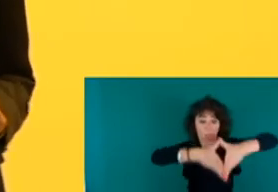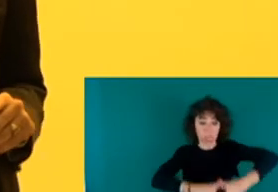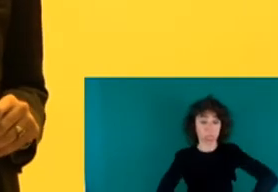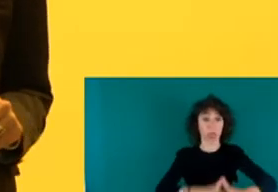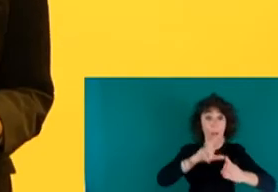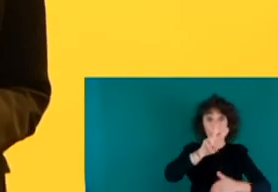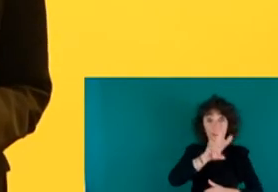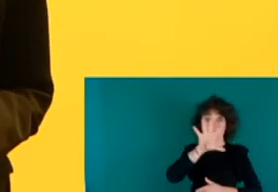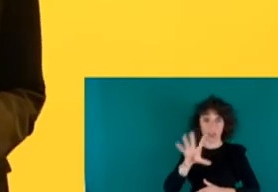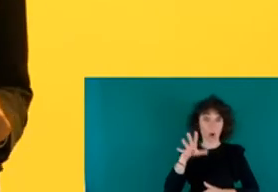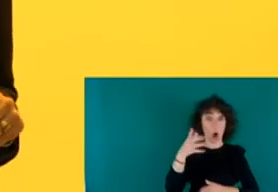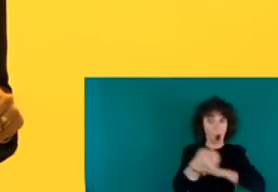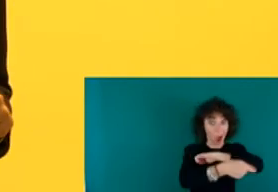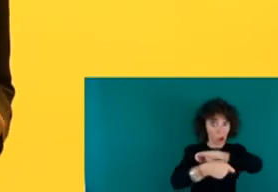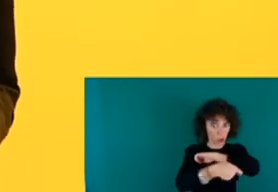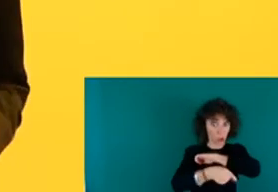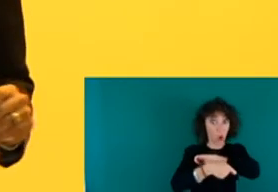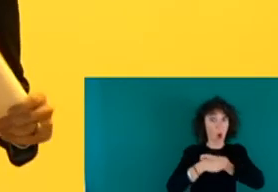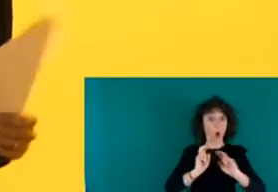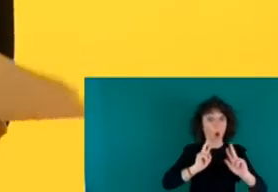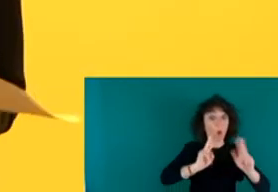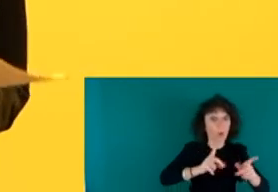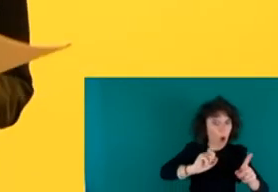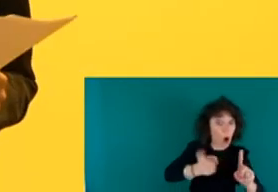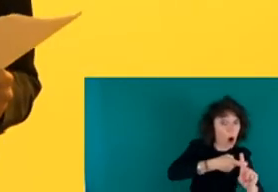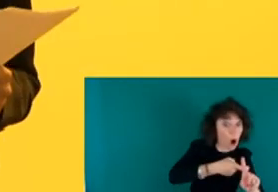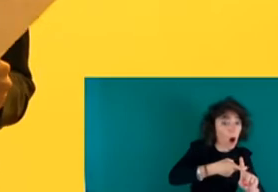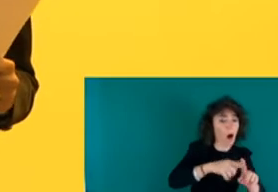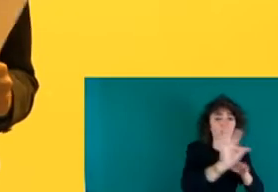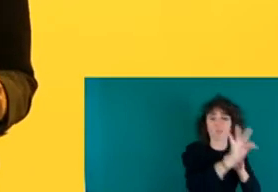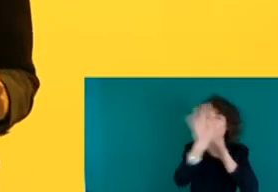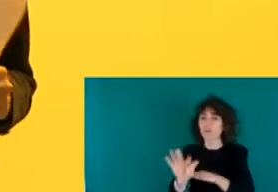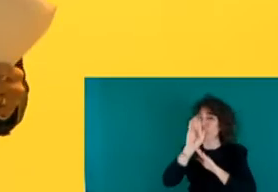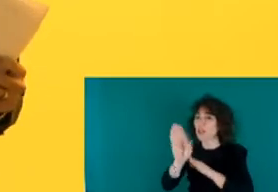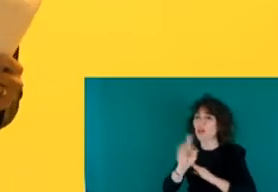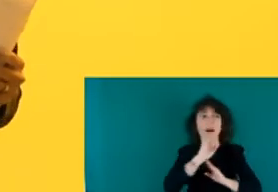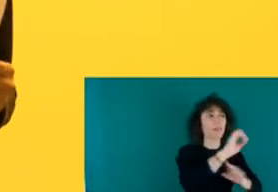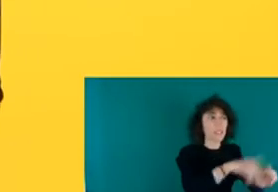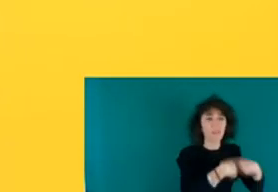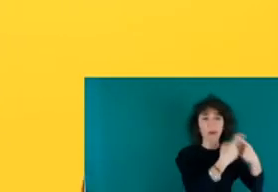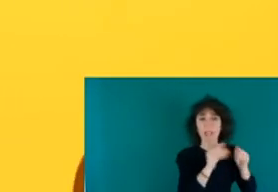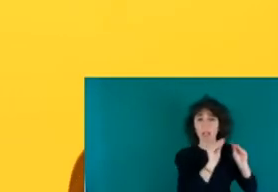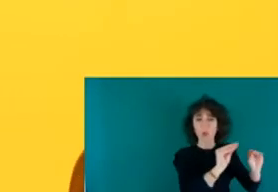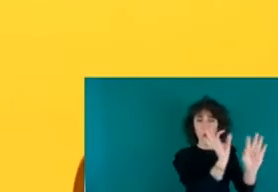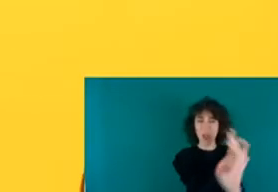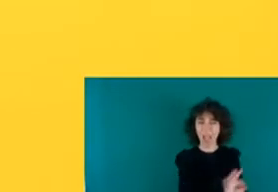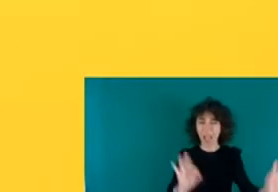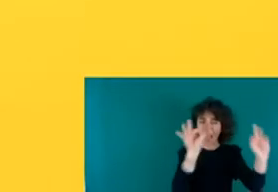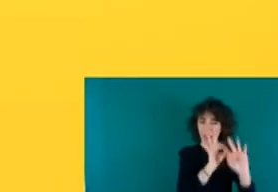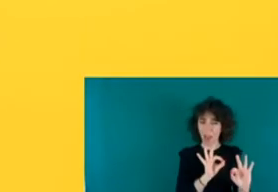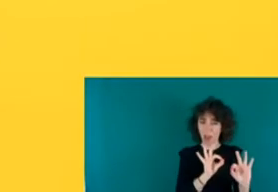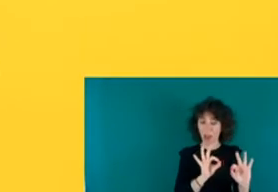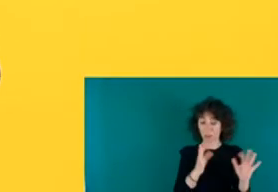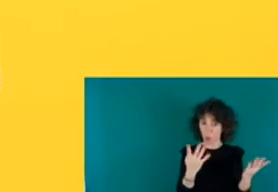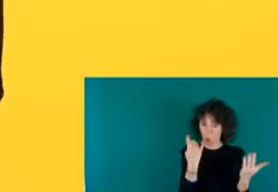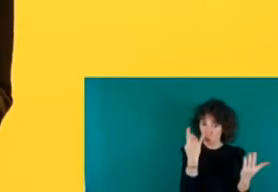se localizan se entierran sin aviso a nadie, ni la familia, ni nada. De hecho, una vez, de repente nos